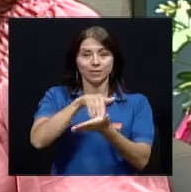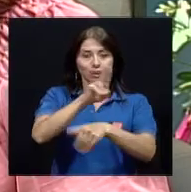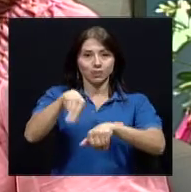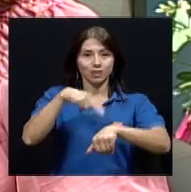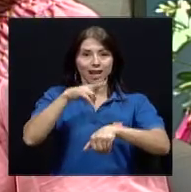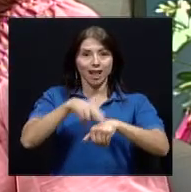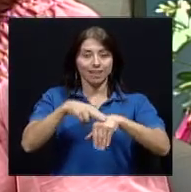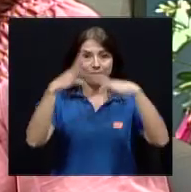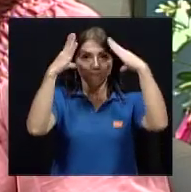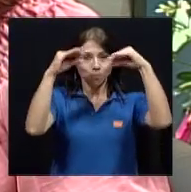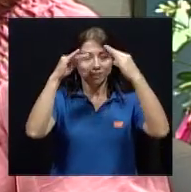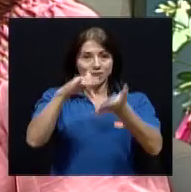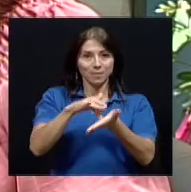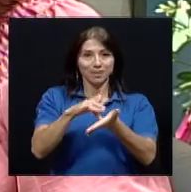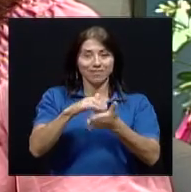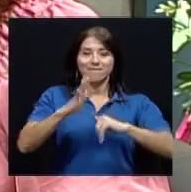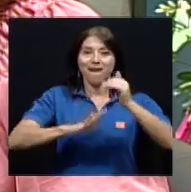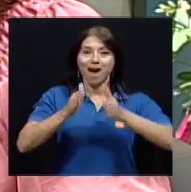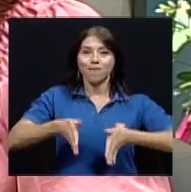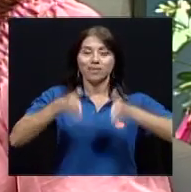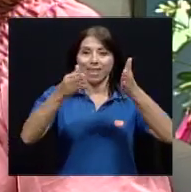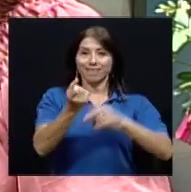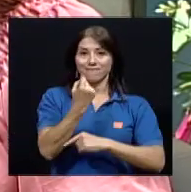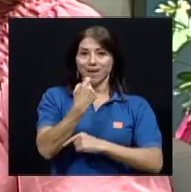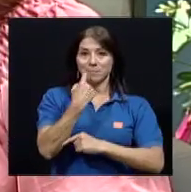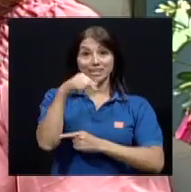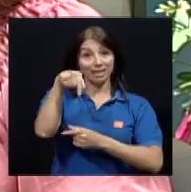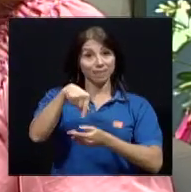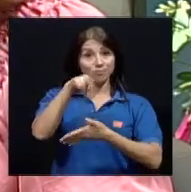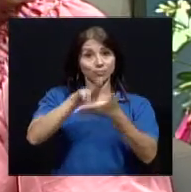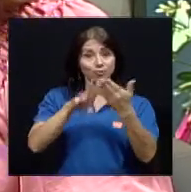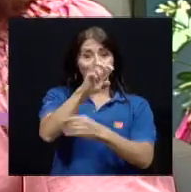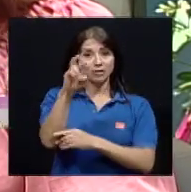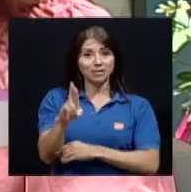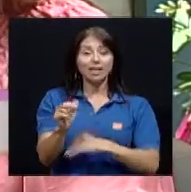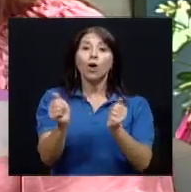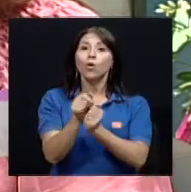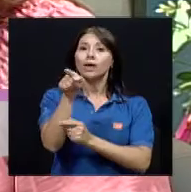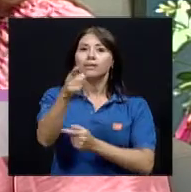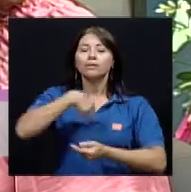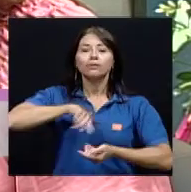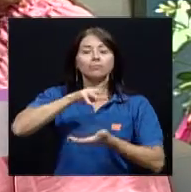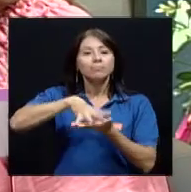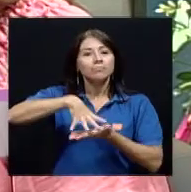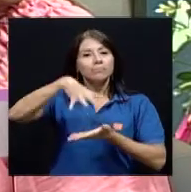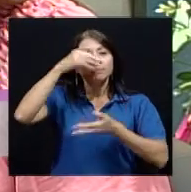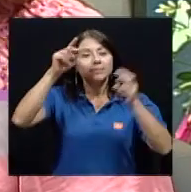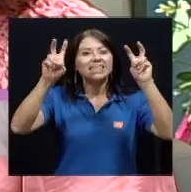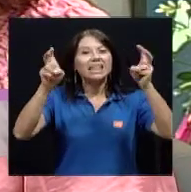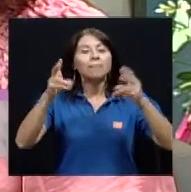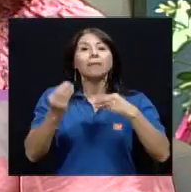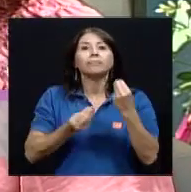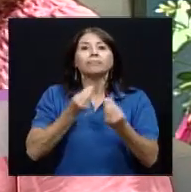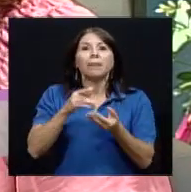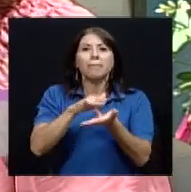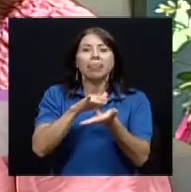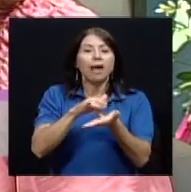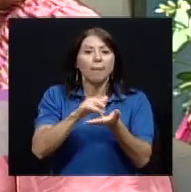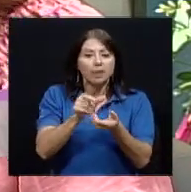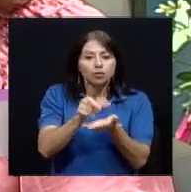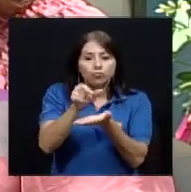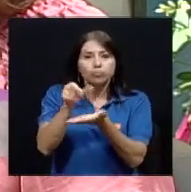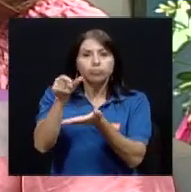de medicamentos de la facultad de farmacia de aquí de la universidad de costa rica y con ella vamos aprendiendo más sobre este tema de cómo almacenar los